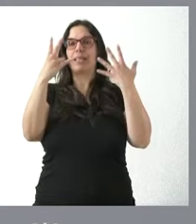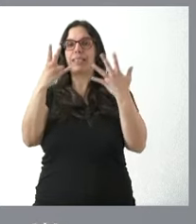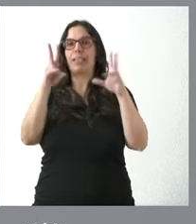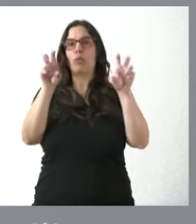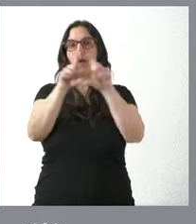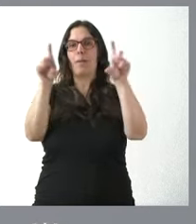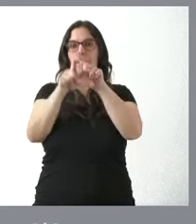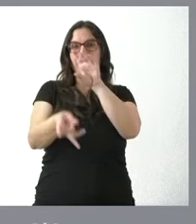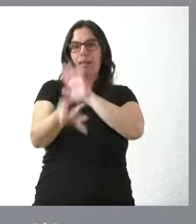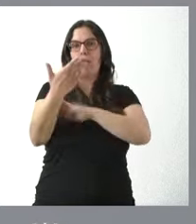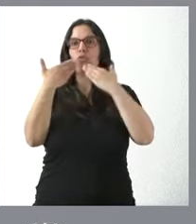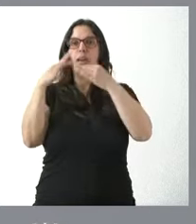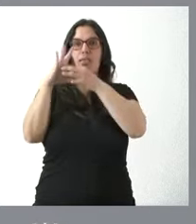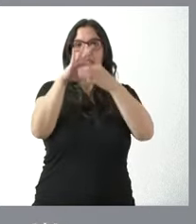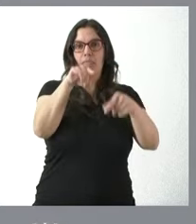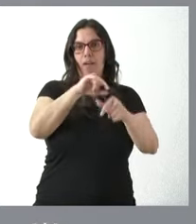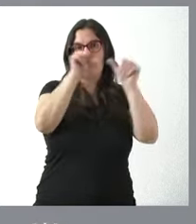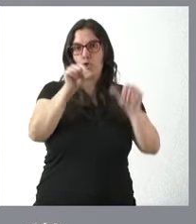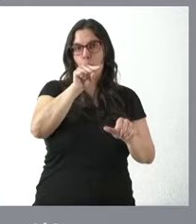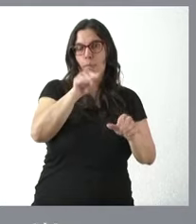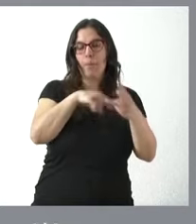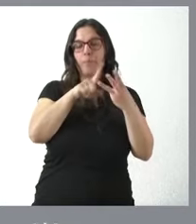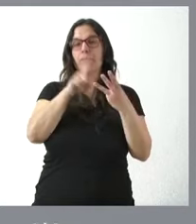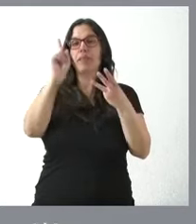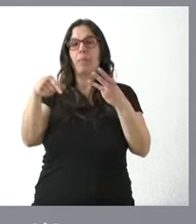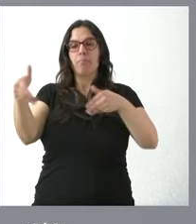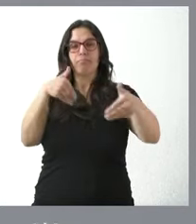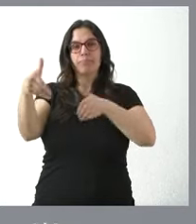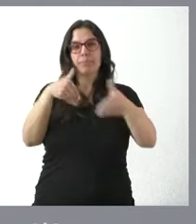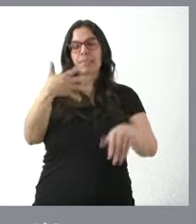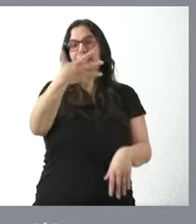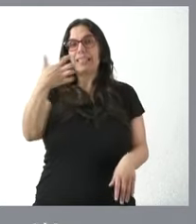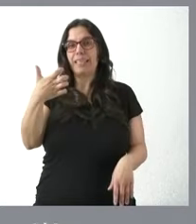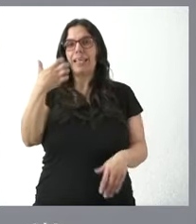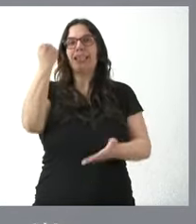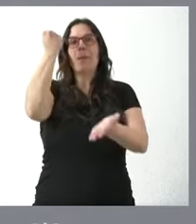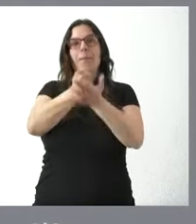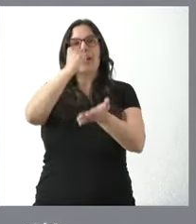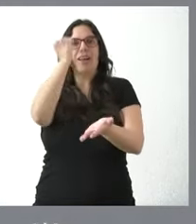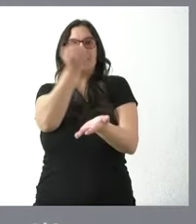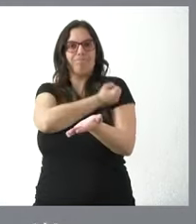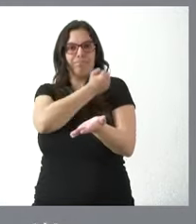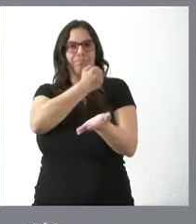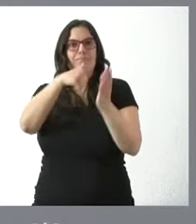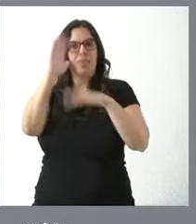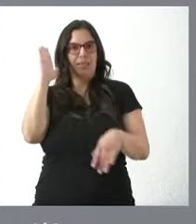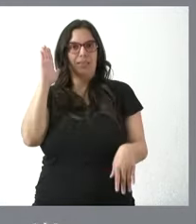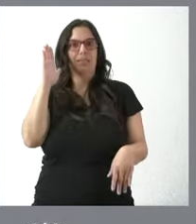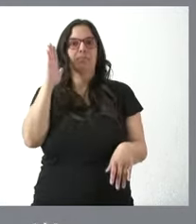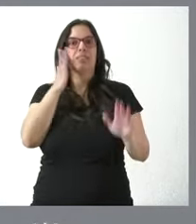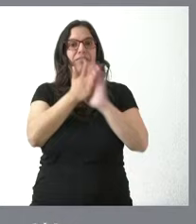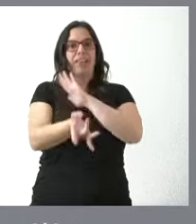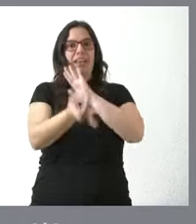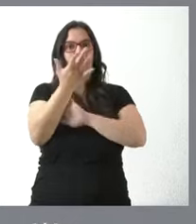empresas a través de este mecanismo y las solicitudes de más de 500 patentes que han tenido lugar